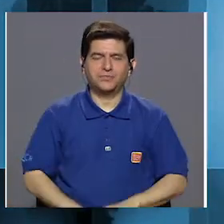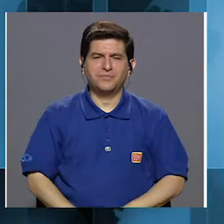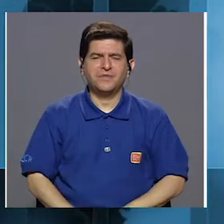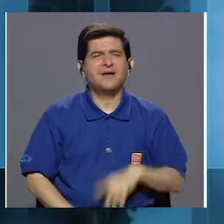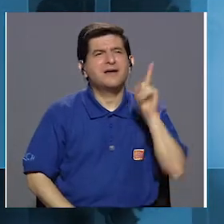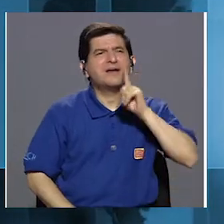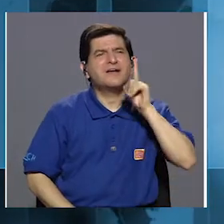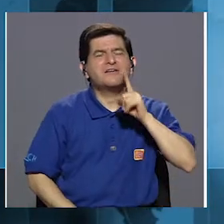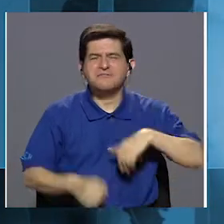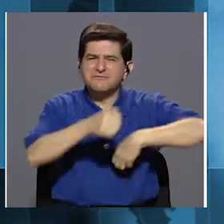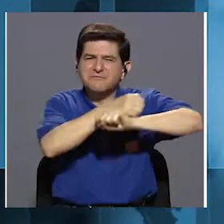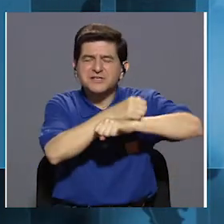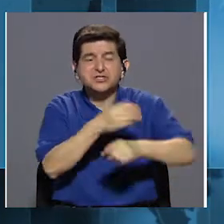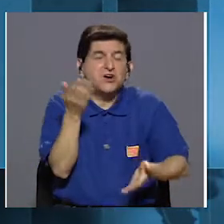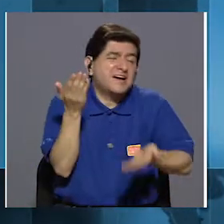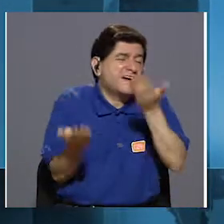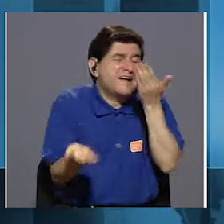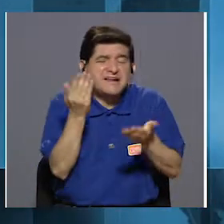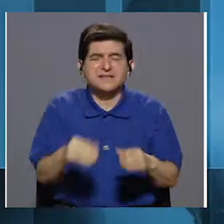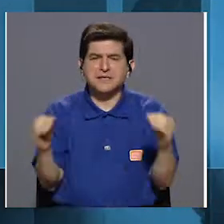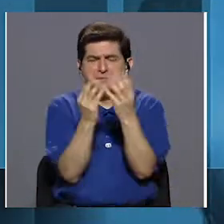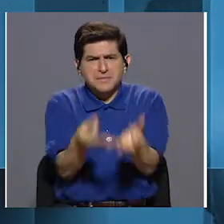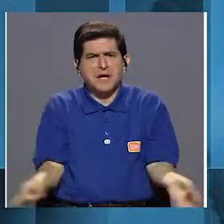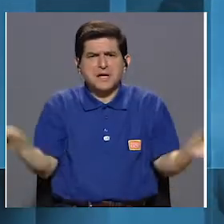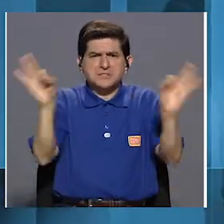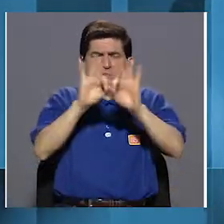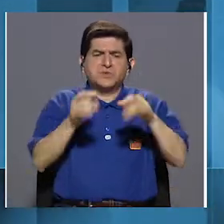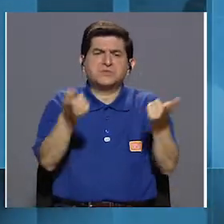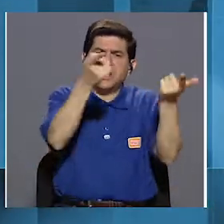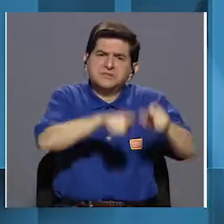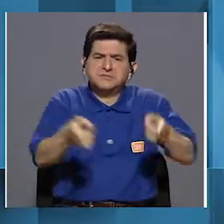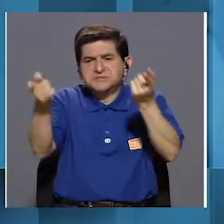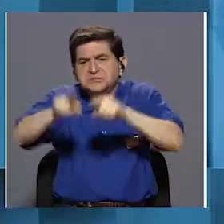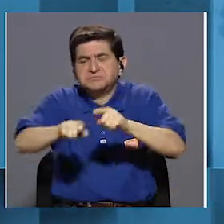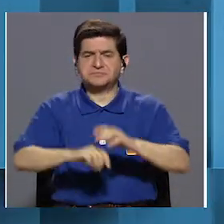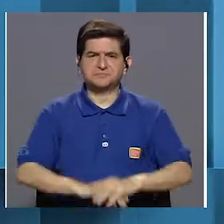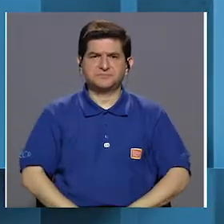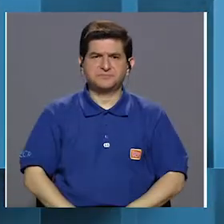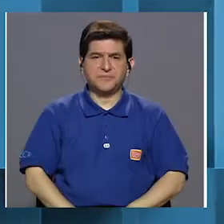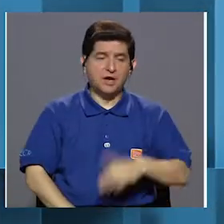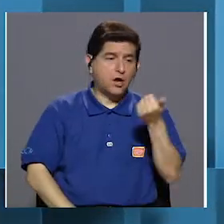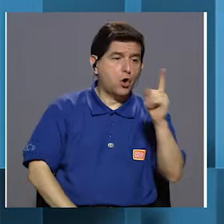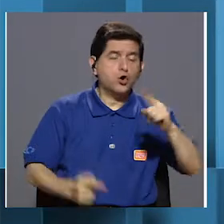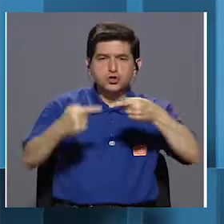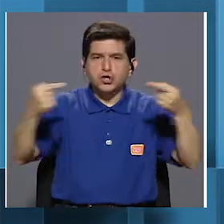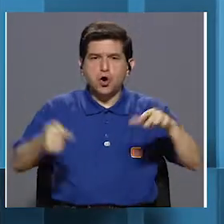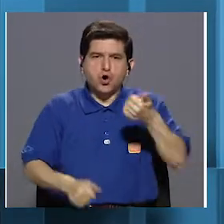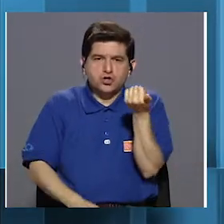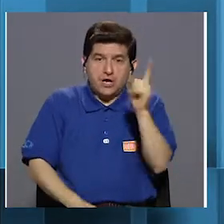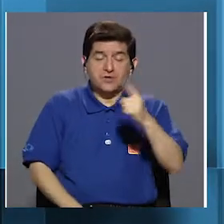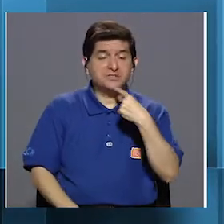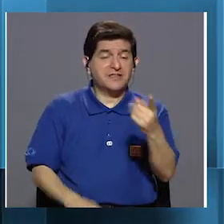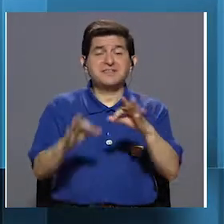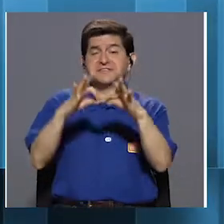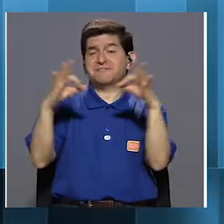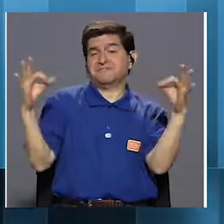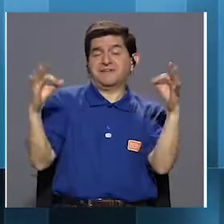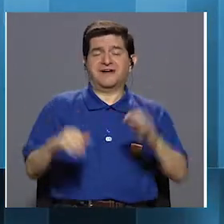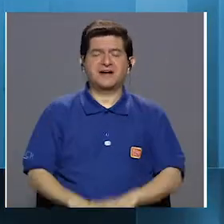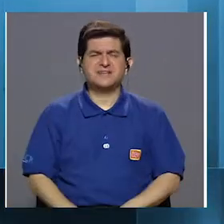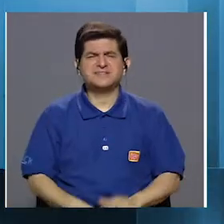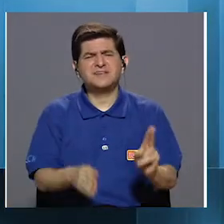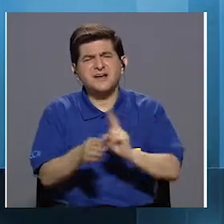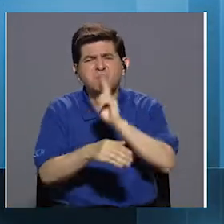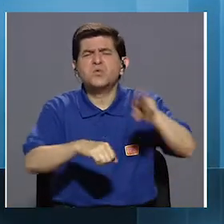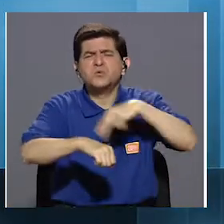ficción del fútbol, el pudo ser es más importante que los hechos. Son once contra once, dicta el cliché, al que